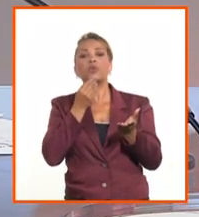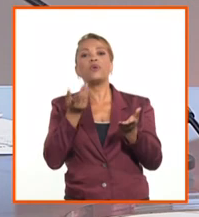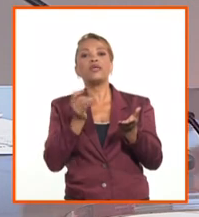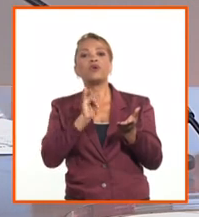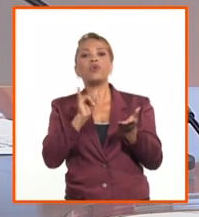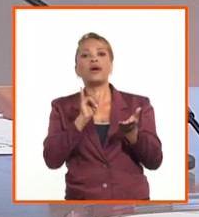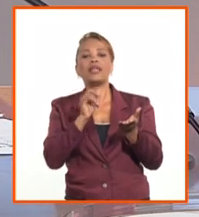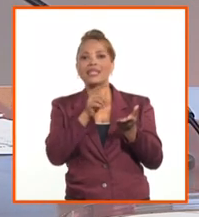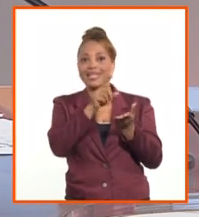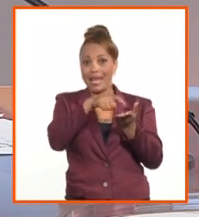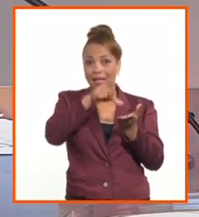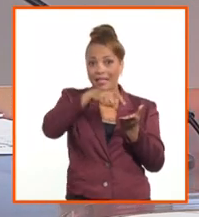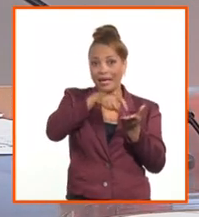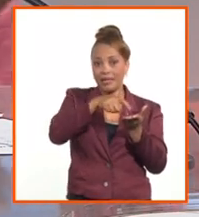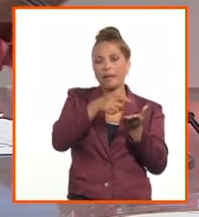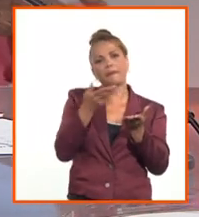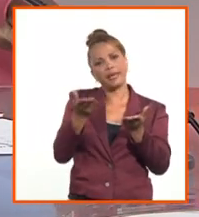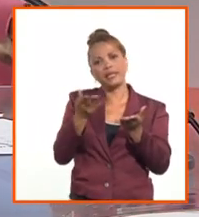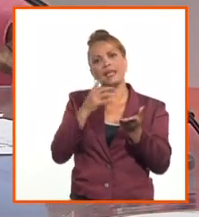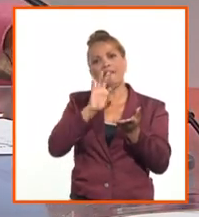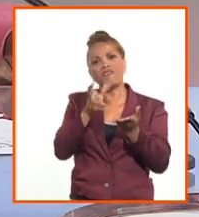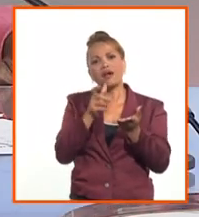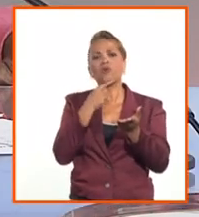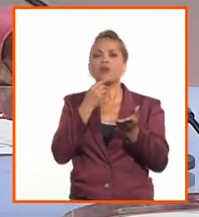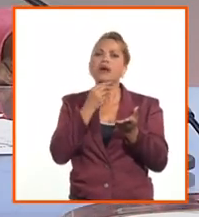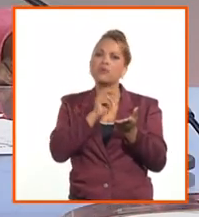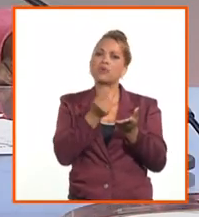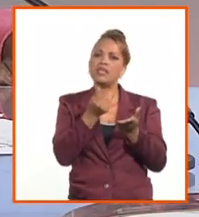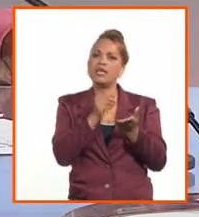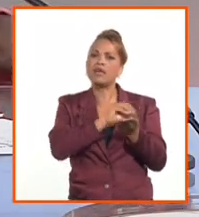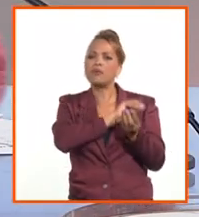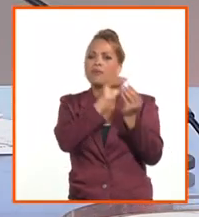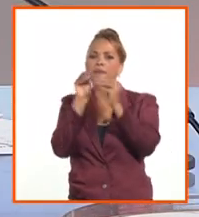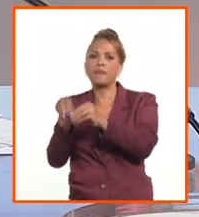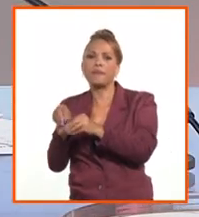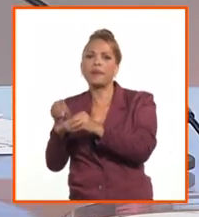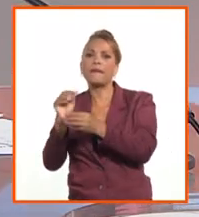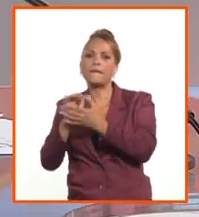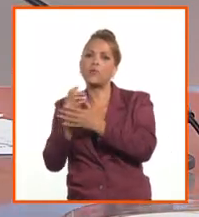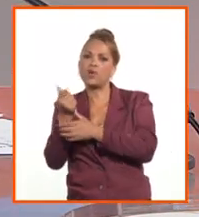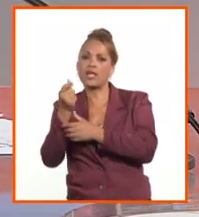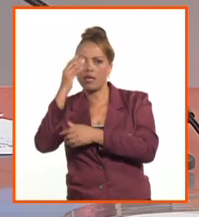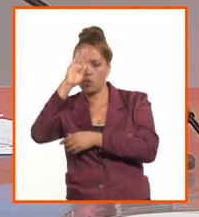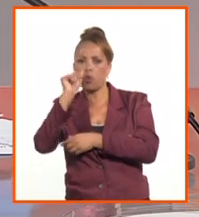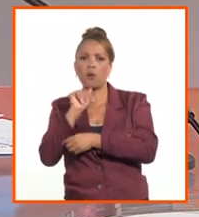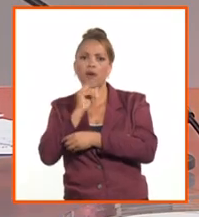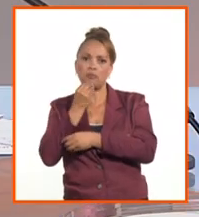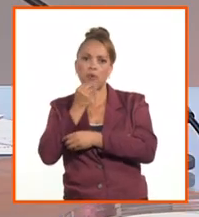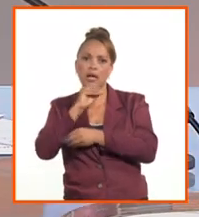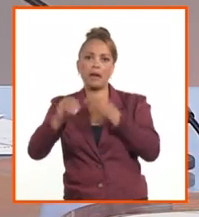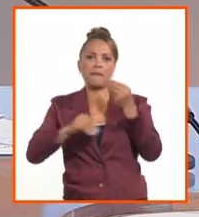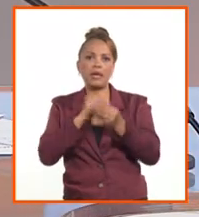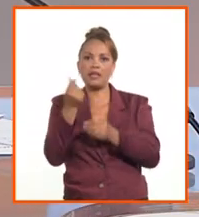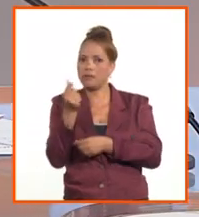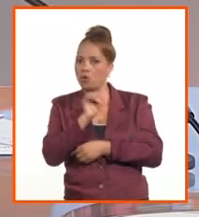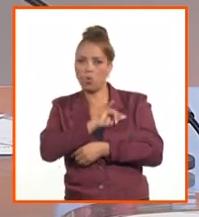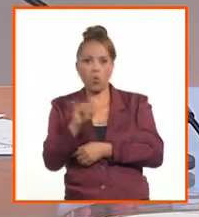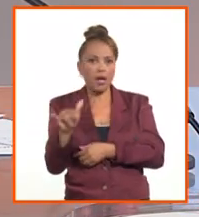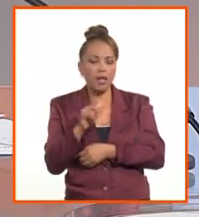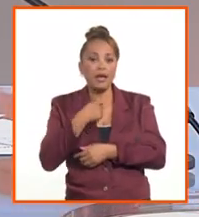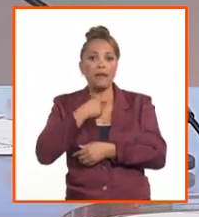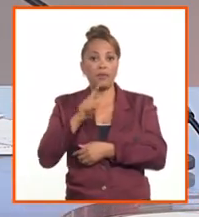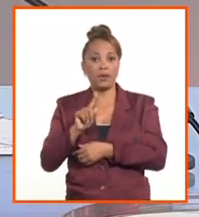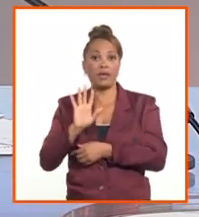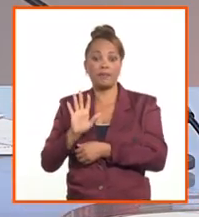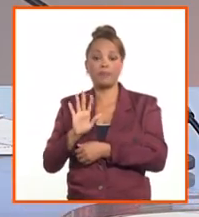su cuenta pedir, por favor, que entonces le transfieran a sus cuentas en moneda nacional y en efectivo. Es decir, si usted tiene la